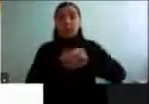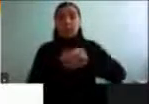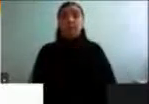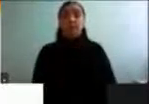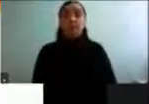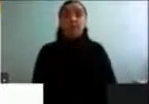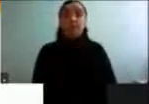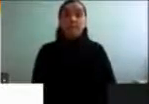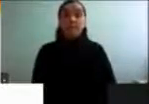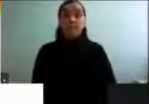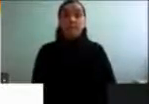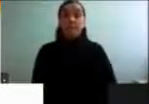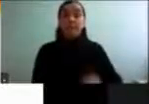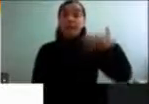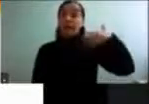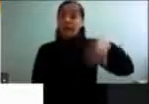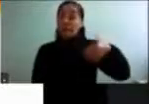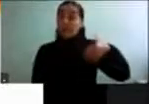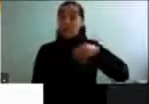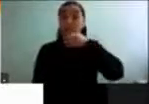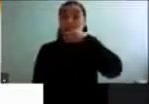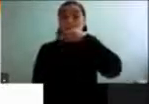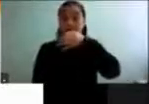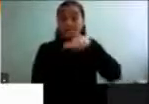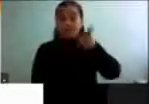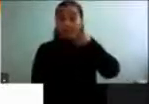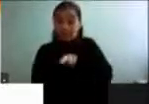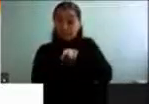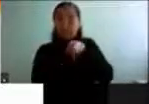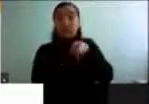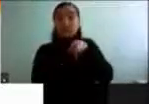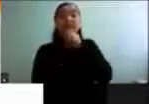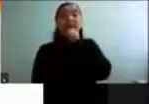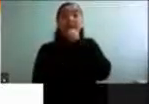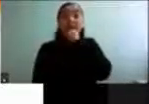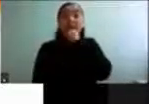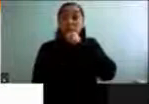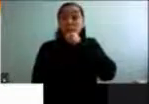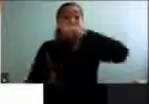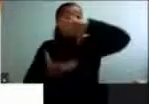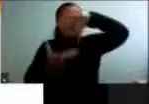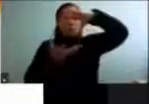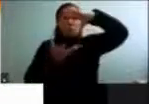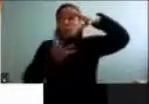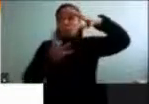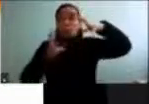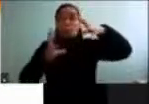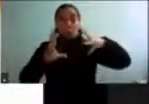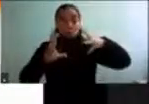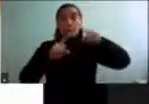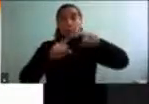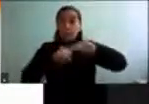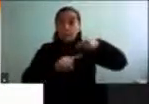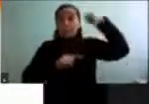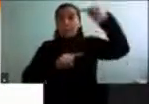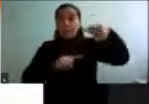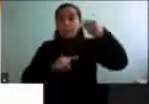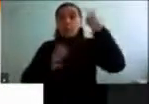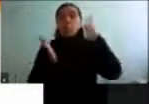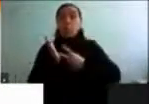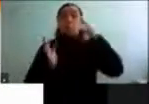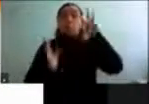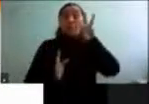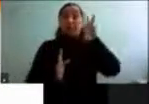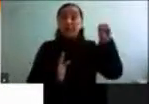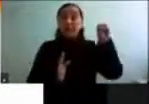es importante recalcar que el envejecimiento es un fenómeno mundial. Para el año 2030, se prevé serán